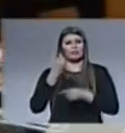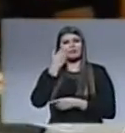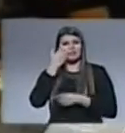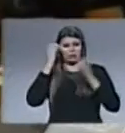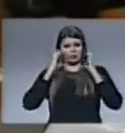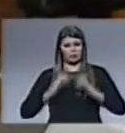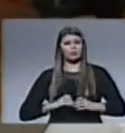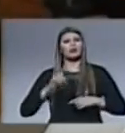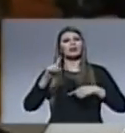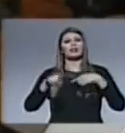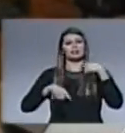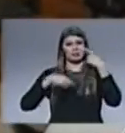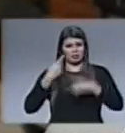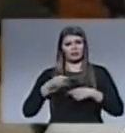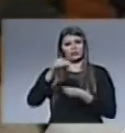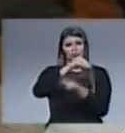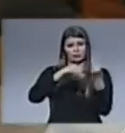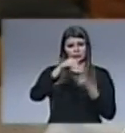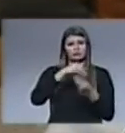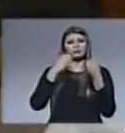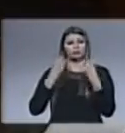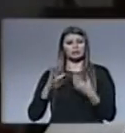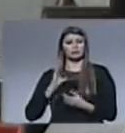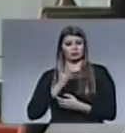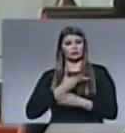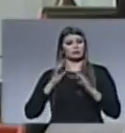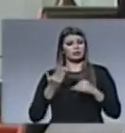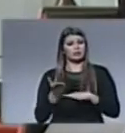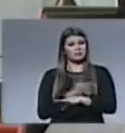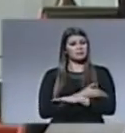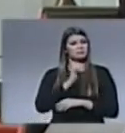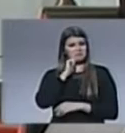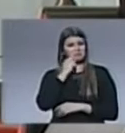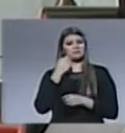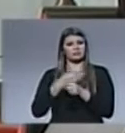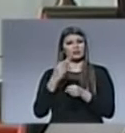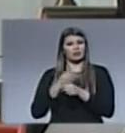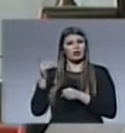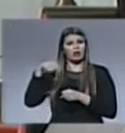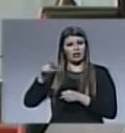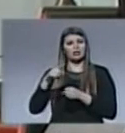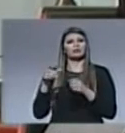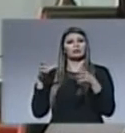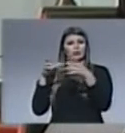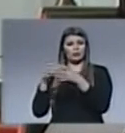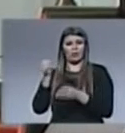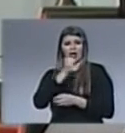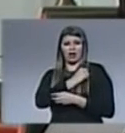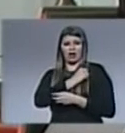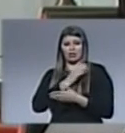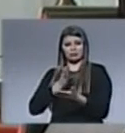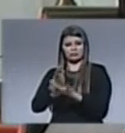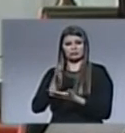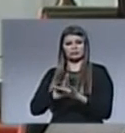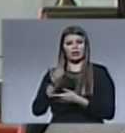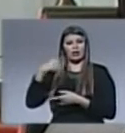física y, por supuesto, social. Entonces estamos felices con esta colaboración que hemos tenido de parte del Canadá, de estos